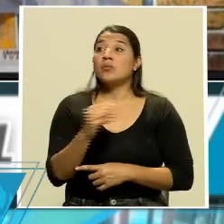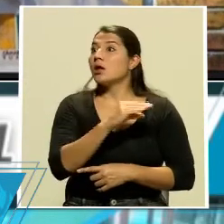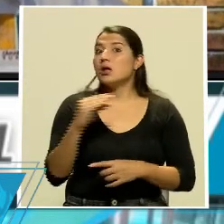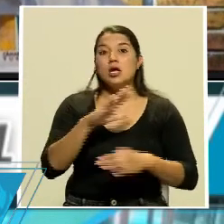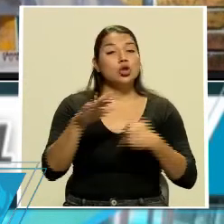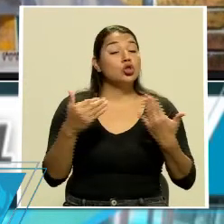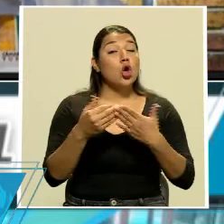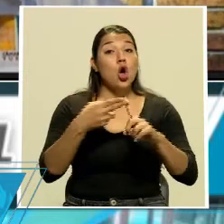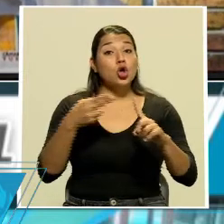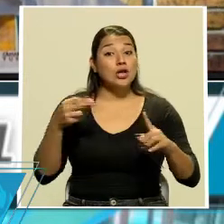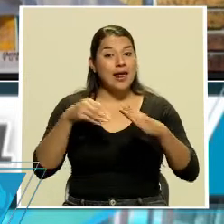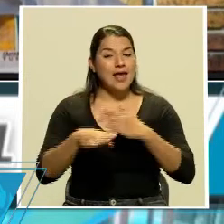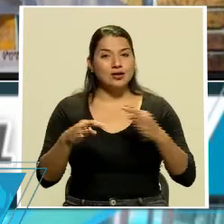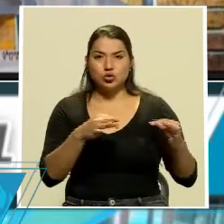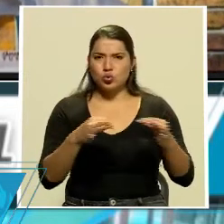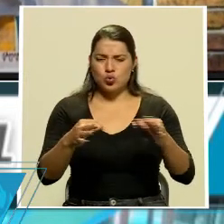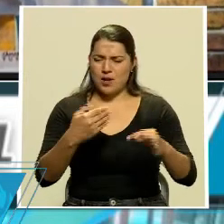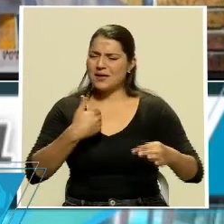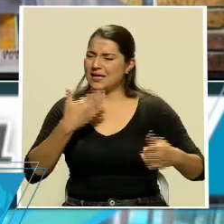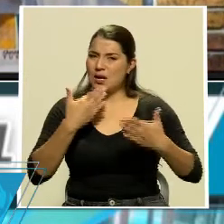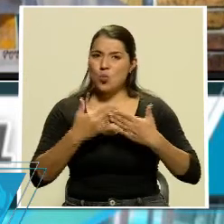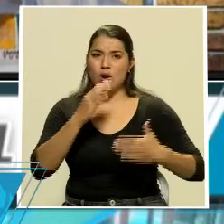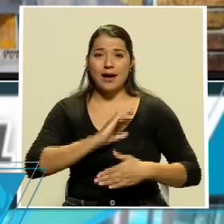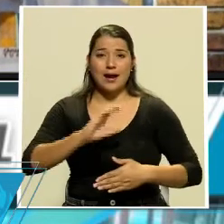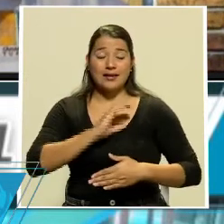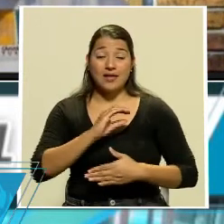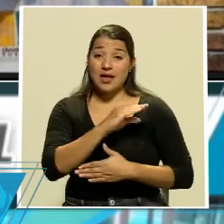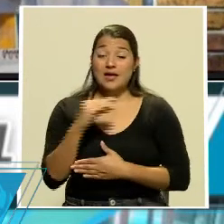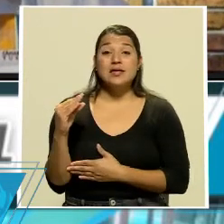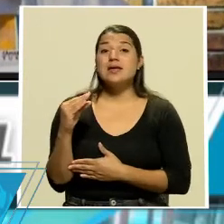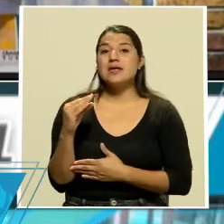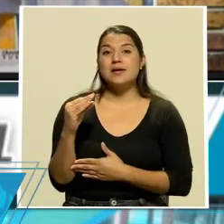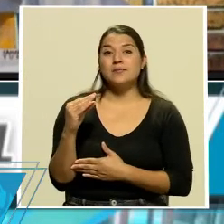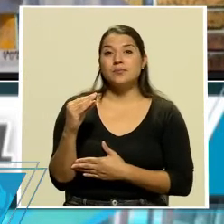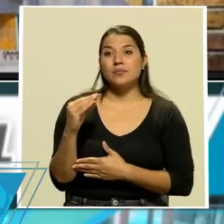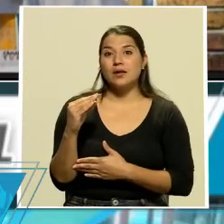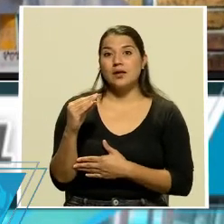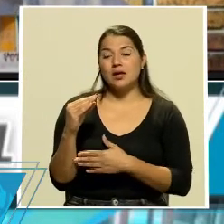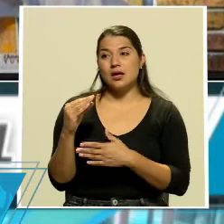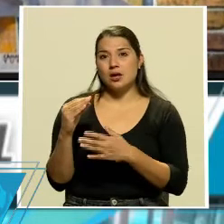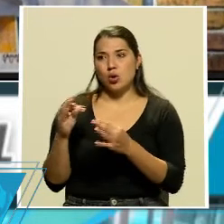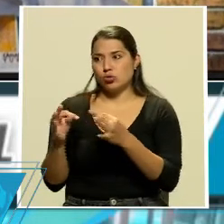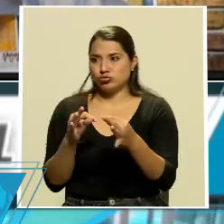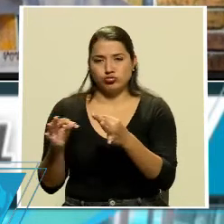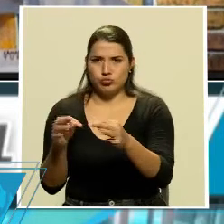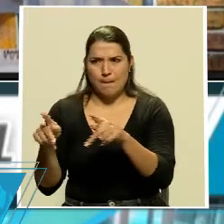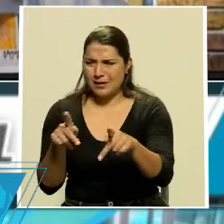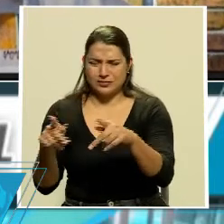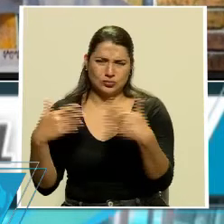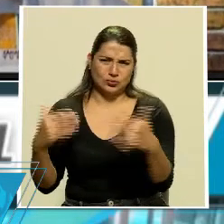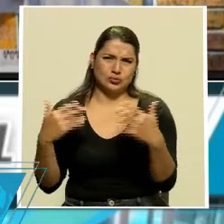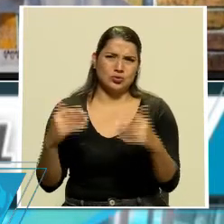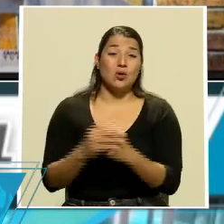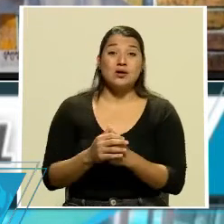ofrecen calidad y los tur operadores ni que hablar. Están tirando la casa por la ventana en